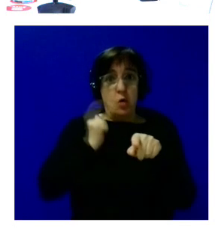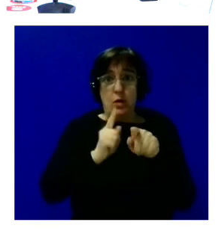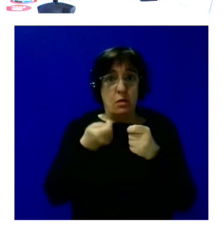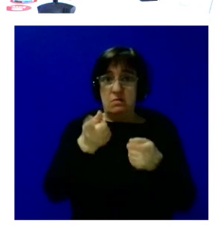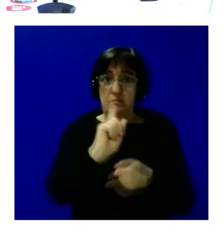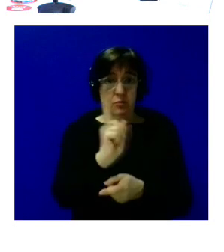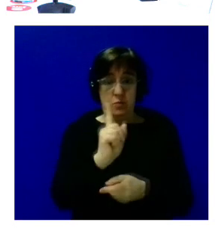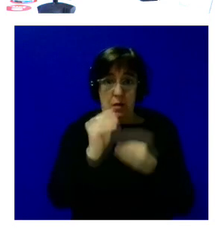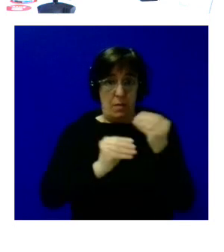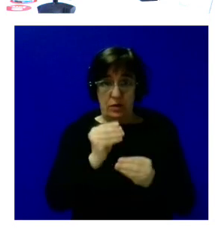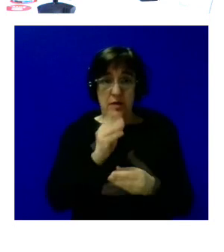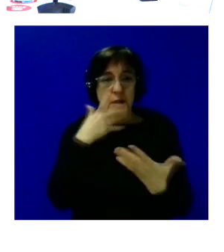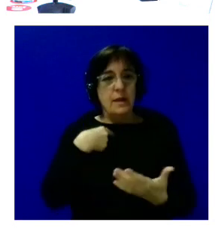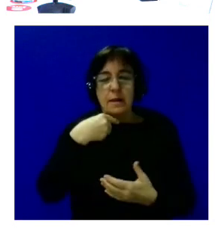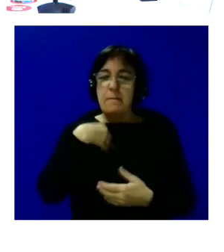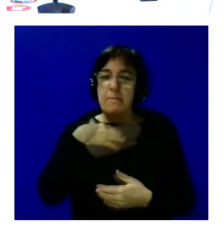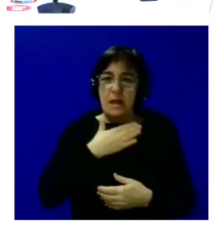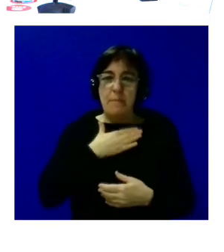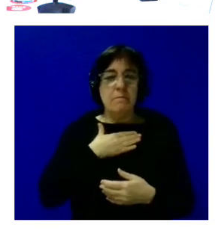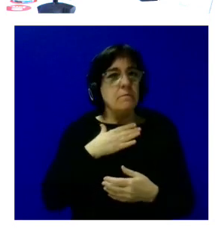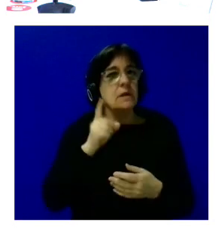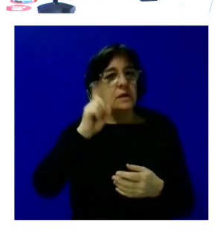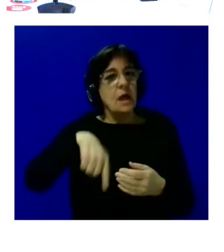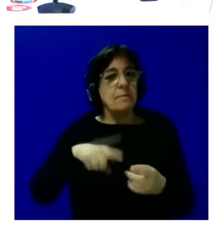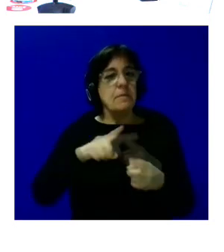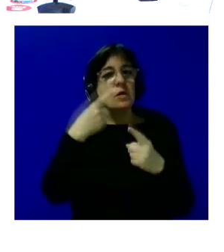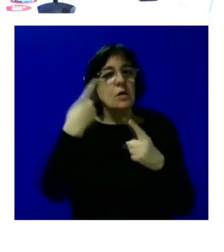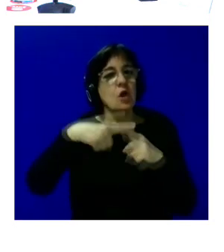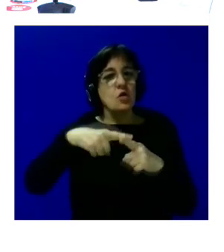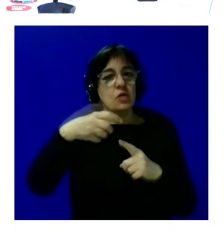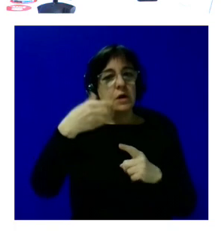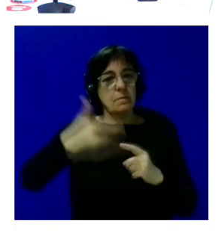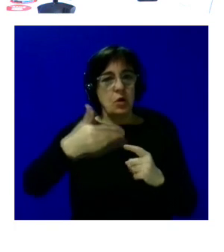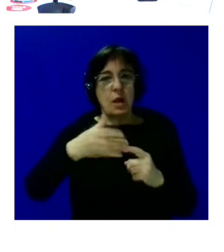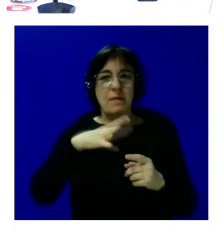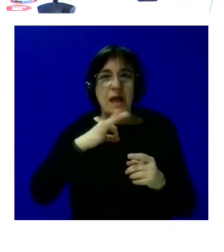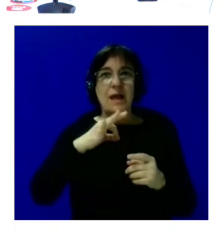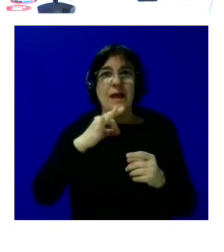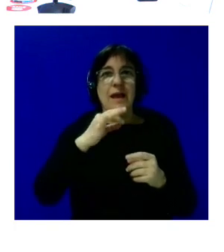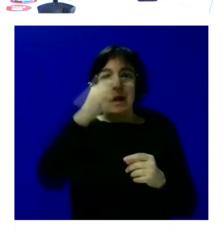crear entonces para mí creo que es también como una de las claves es el creer para crear